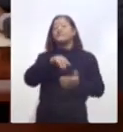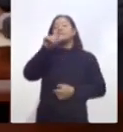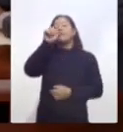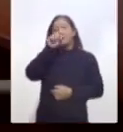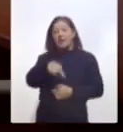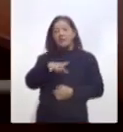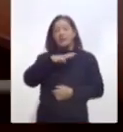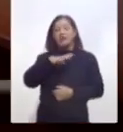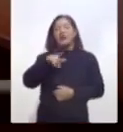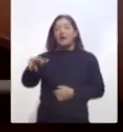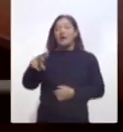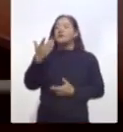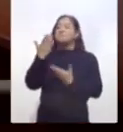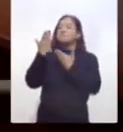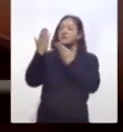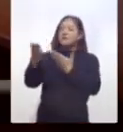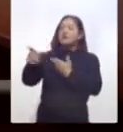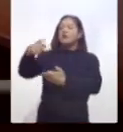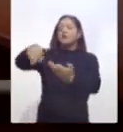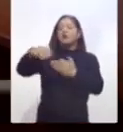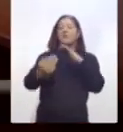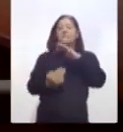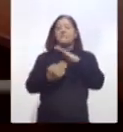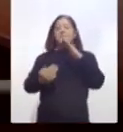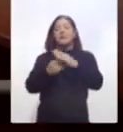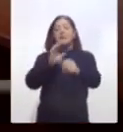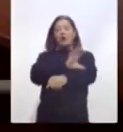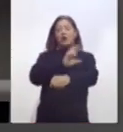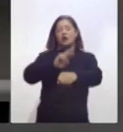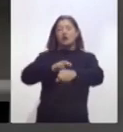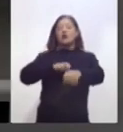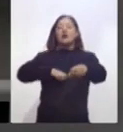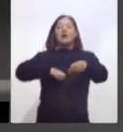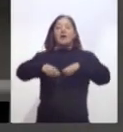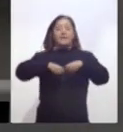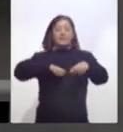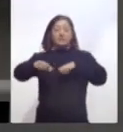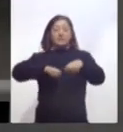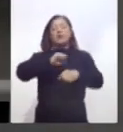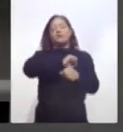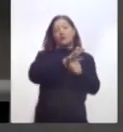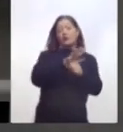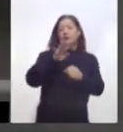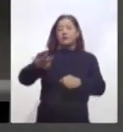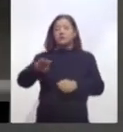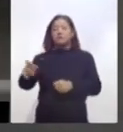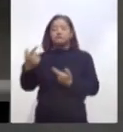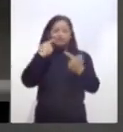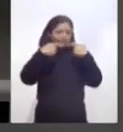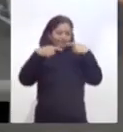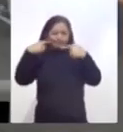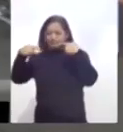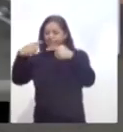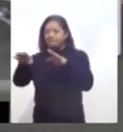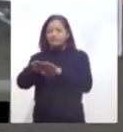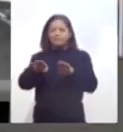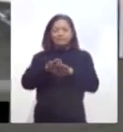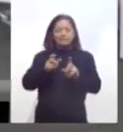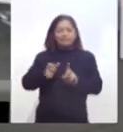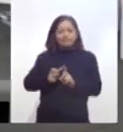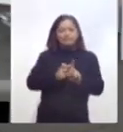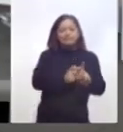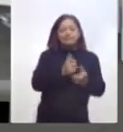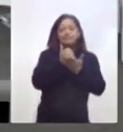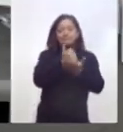dio a conocer que convocará a reunión de la Mesa Técnica de Coordinación con Empresarios por el COVID-19 para determinar las medidas de respaldo a la